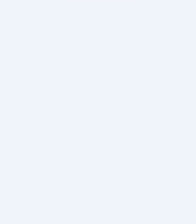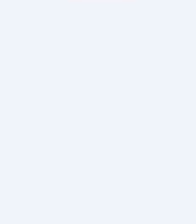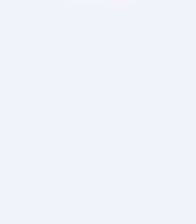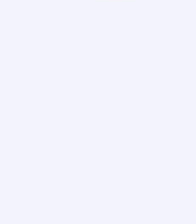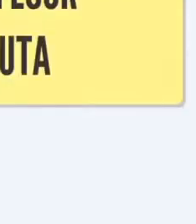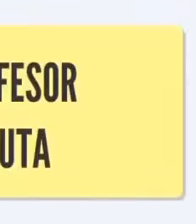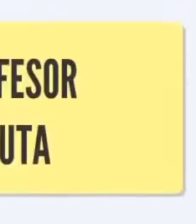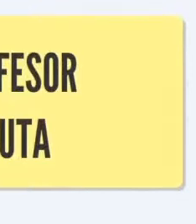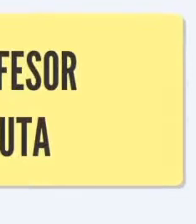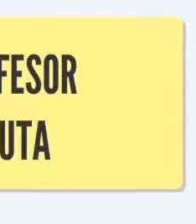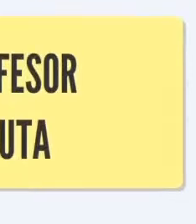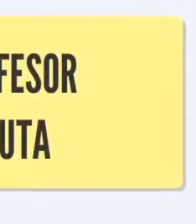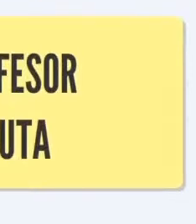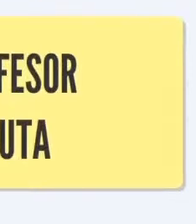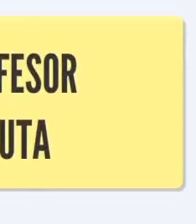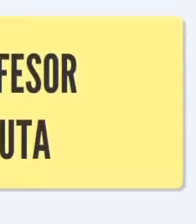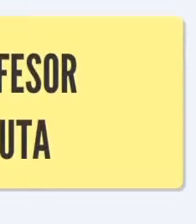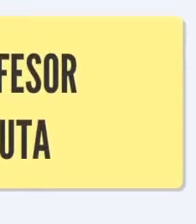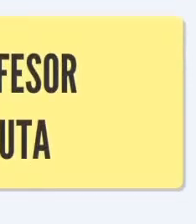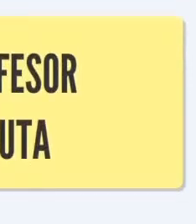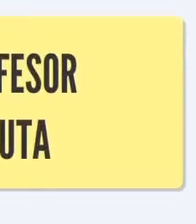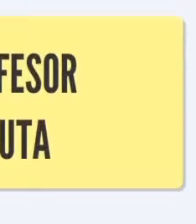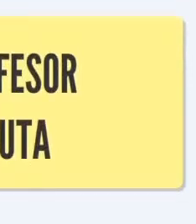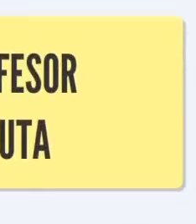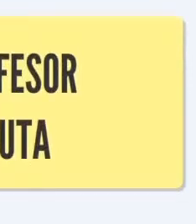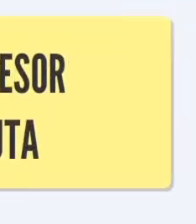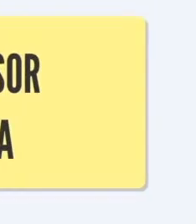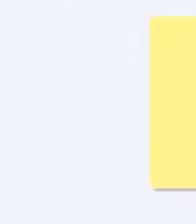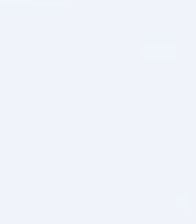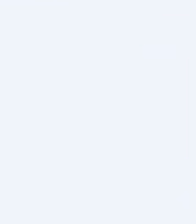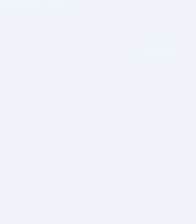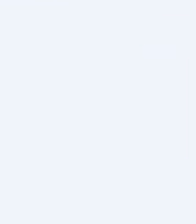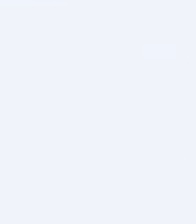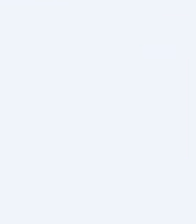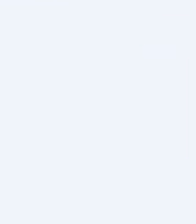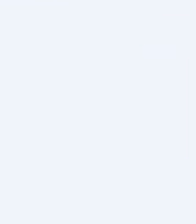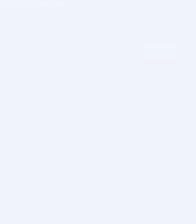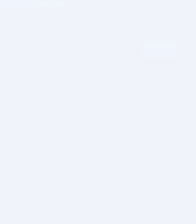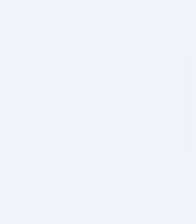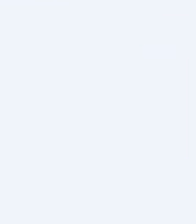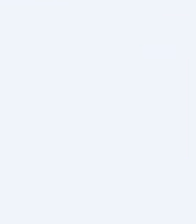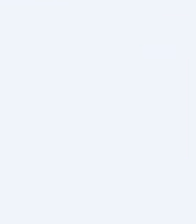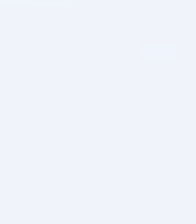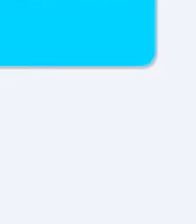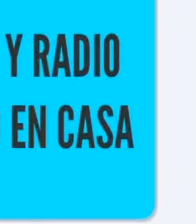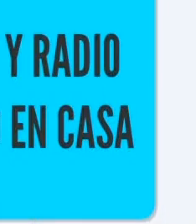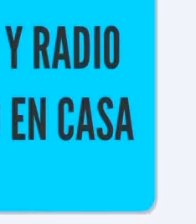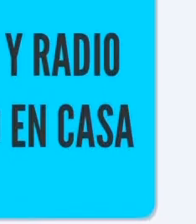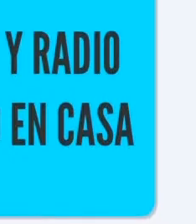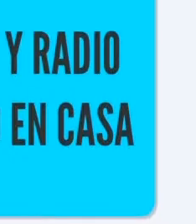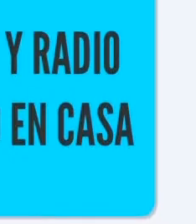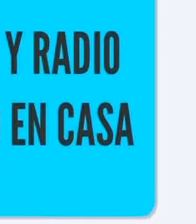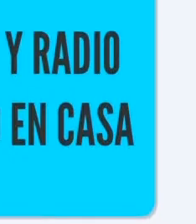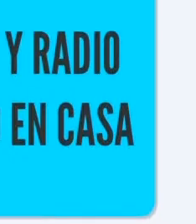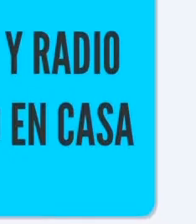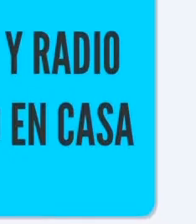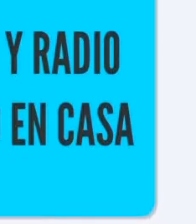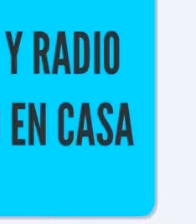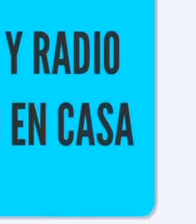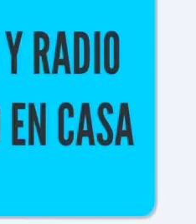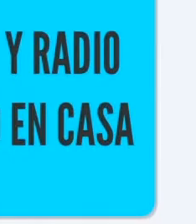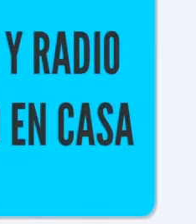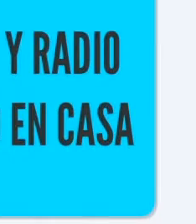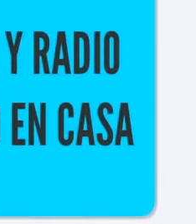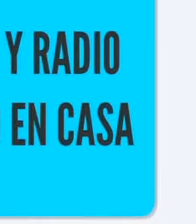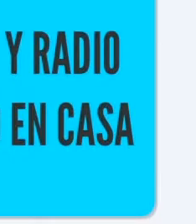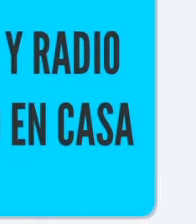¡Hola! Soy tu profesor Andronauta y hoy te traemos nuestro nuevo sorteo. Que será de un